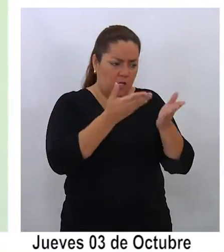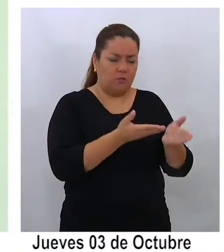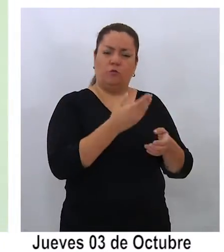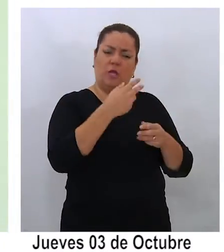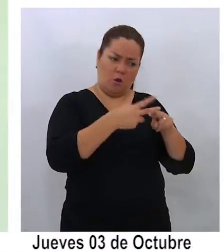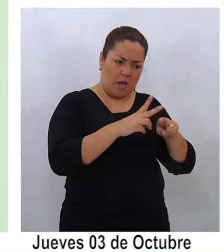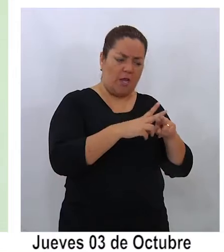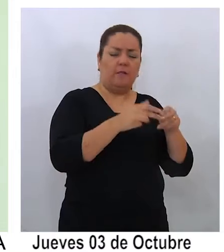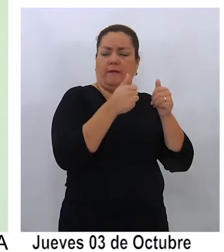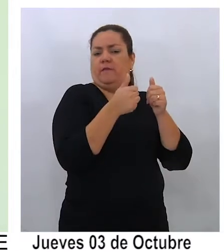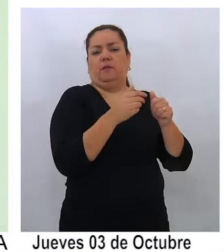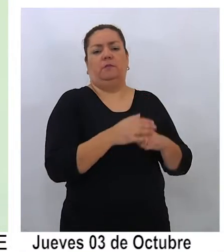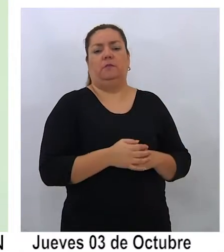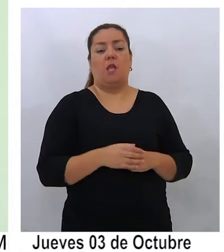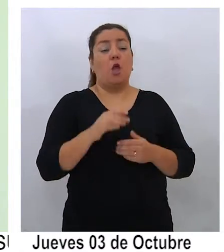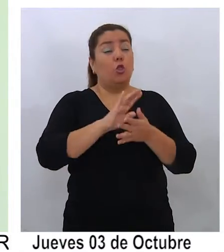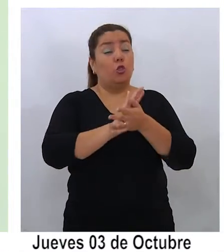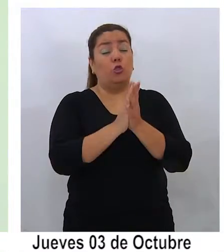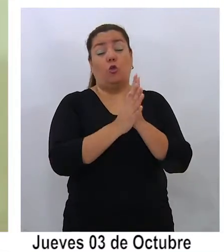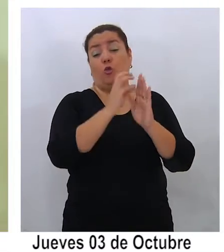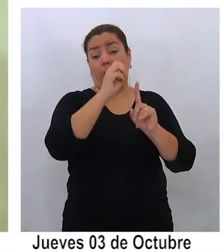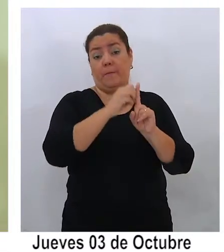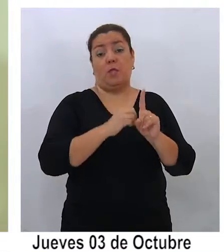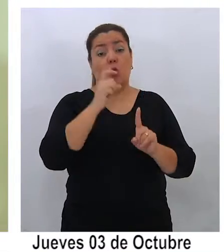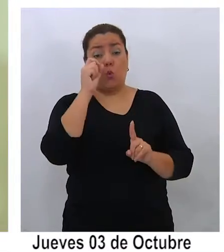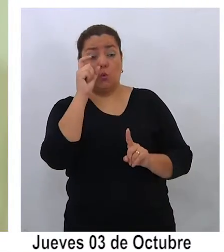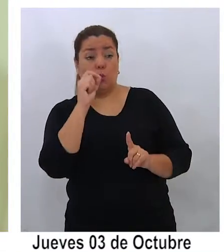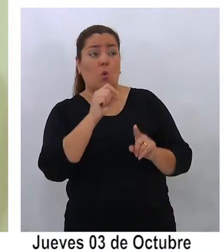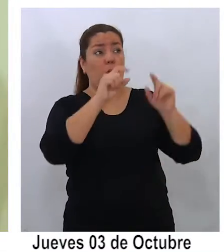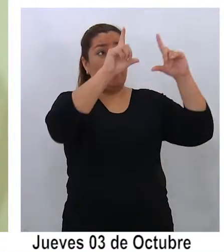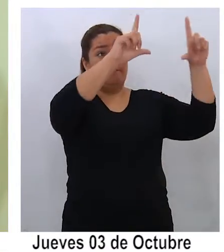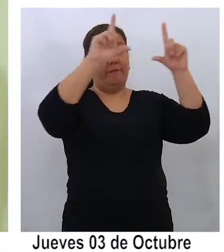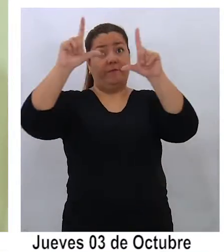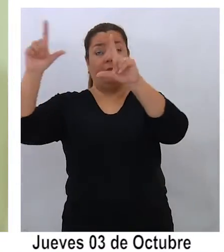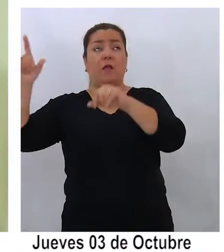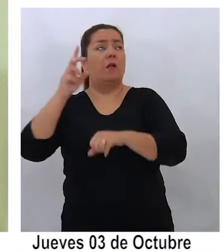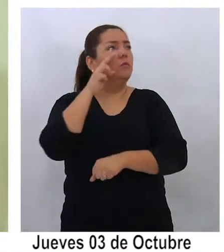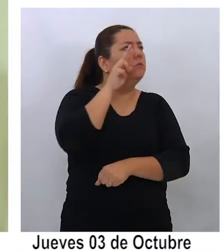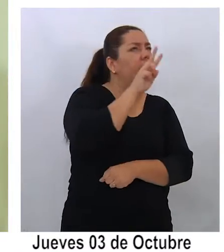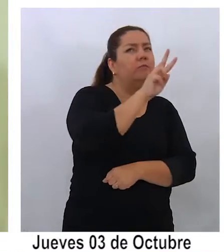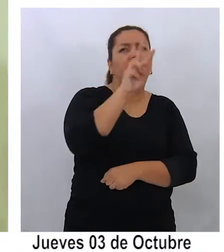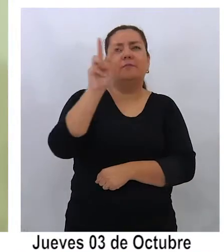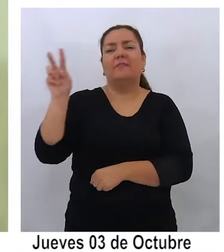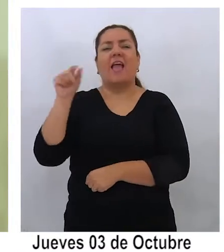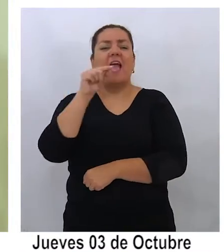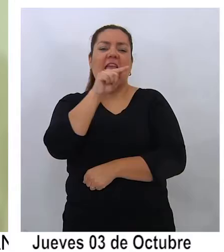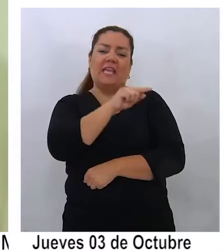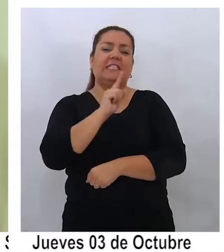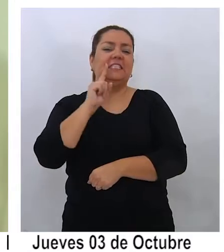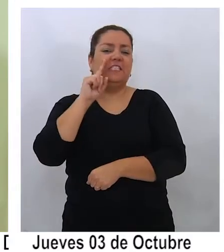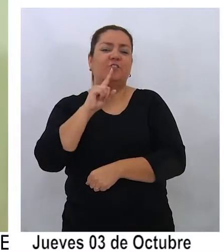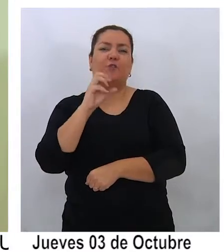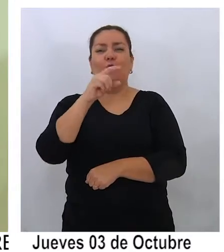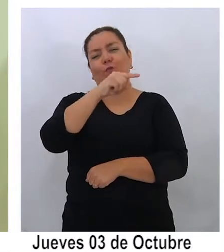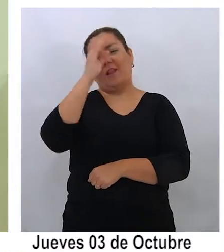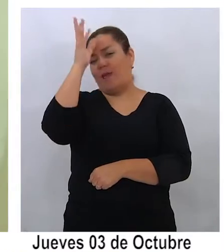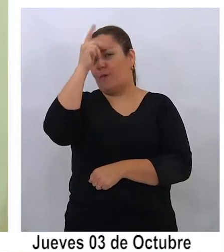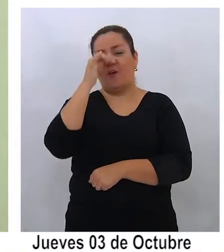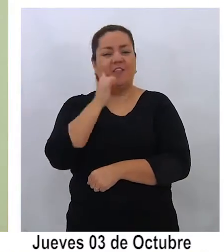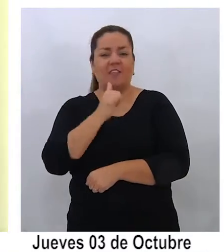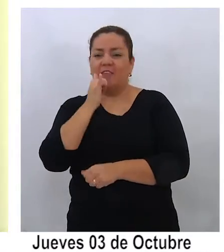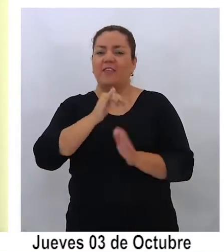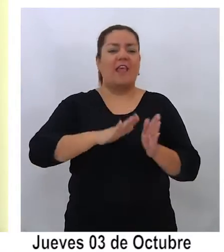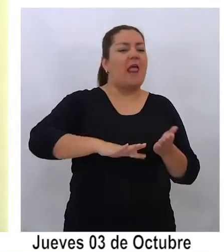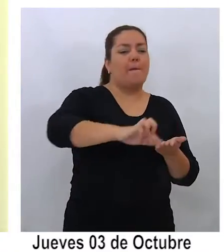Arte Casa Coyahuasi usted podrá apreciar las obras de Tito Max Barrera, Un enamorado de Iquique, La Pampa y su